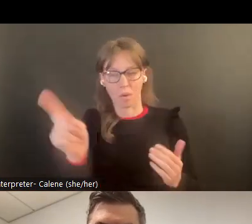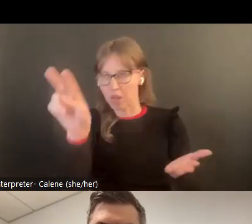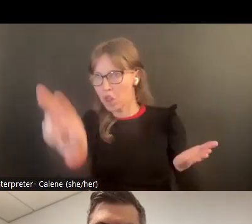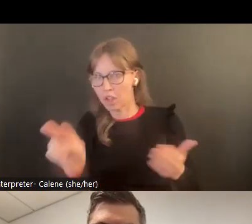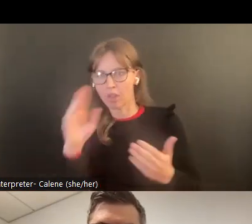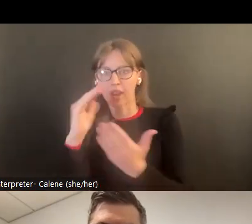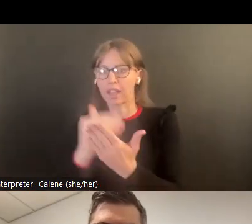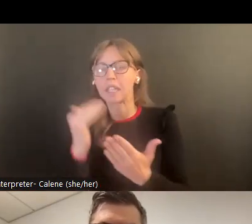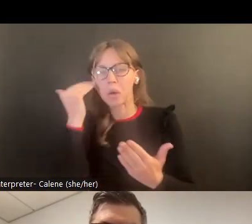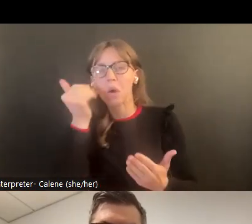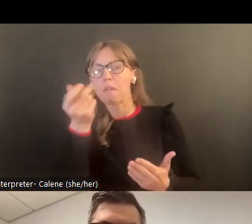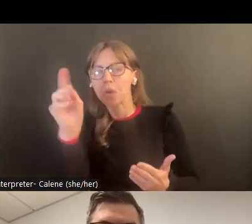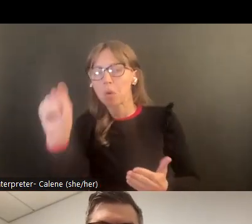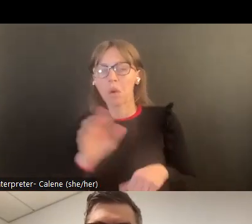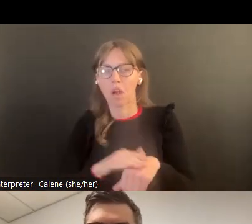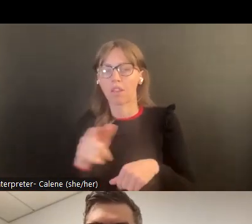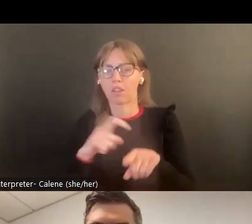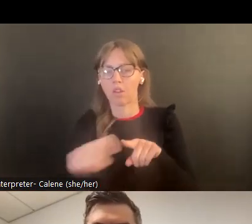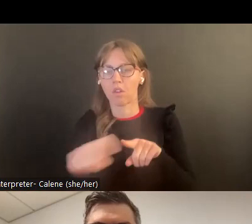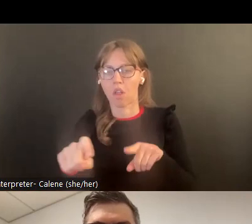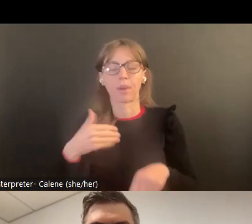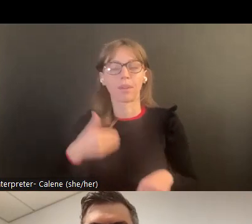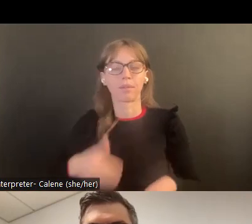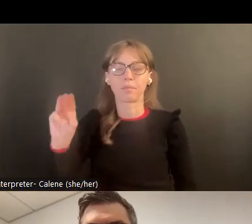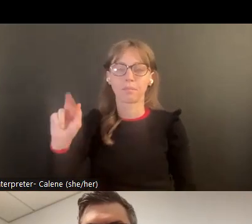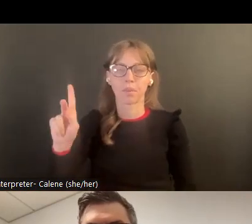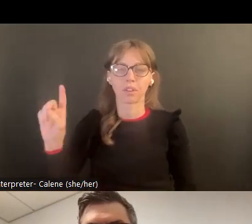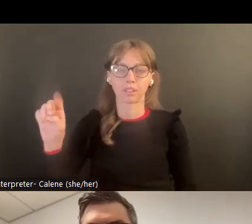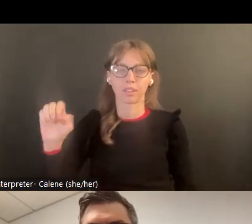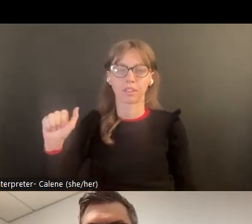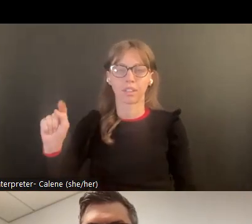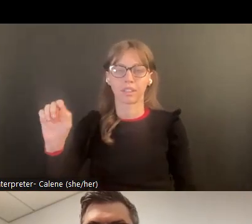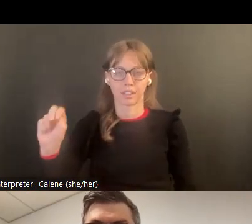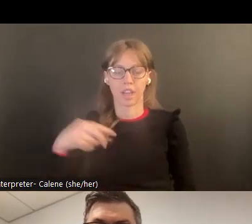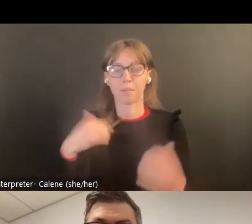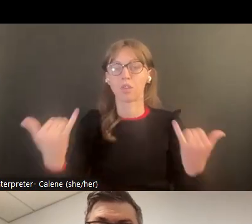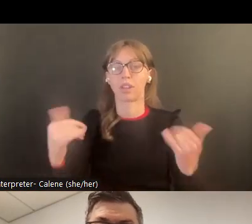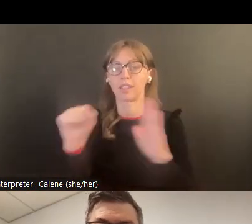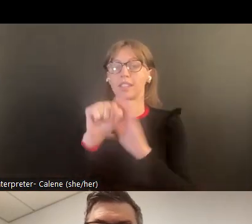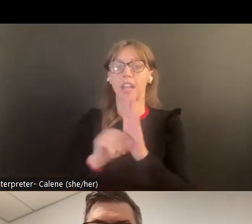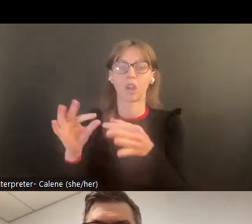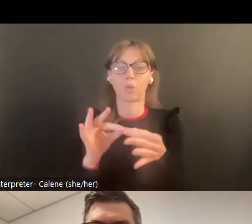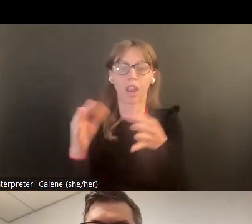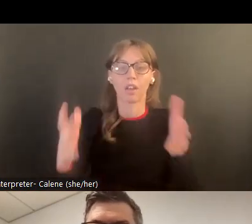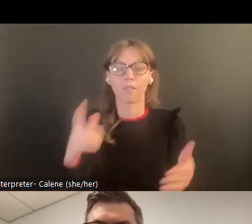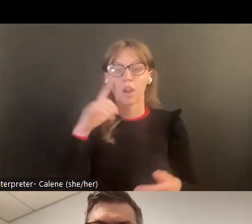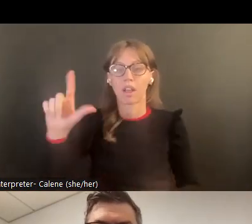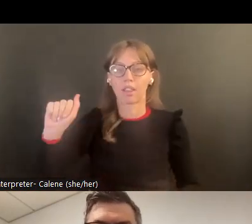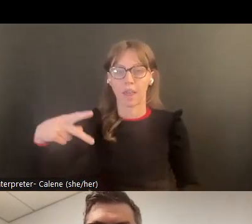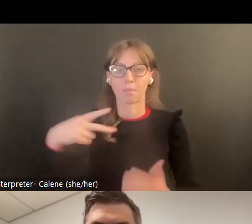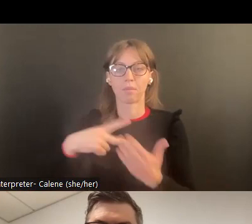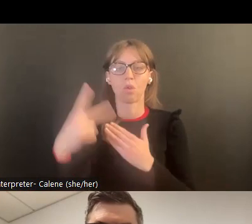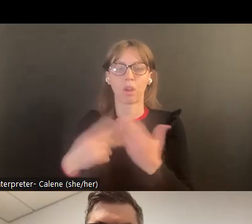Voy a aquí, no conozco mucho de ustedes. Mi nombre es Mark Deaton. Soy coordinador de Estado